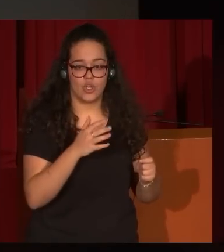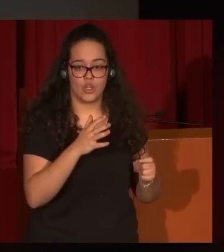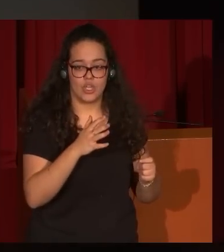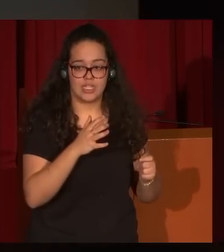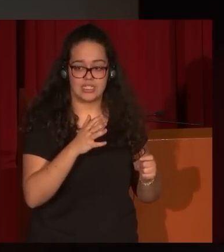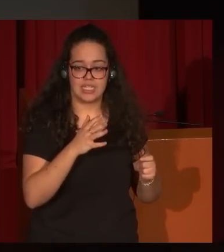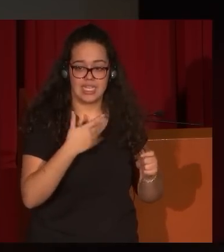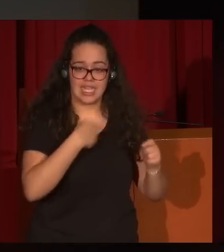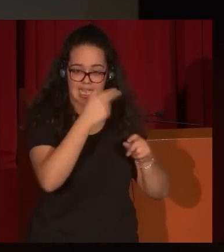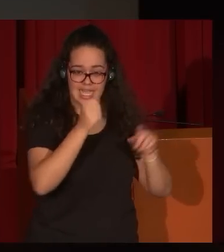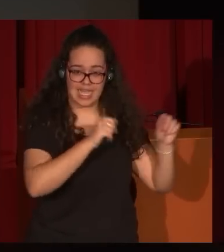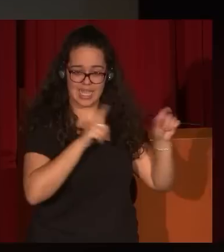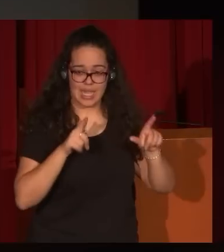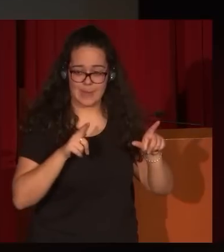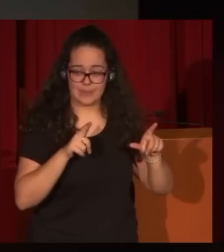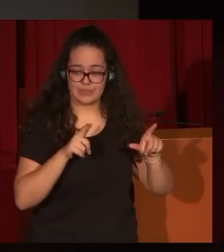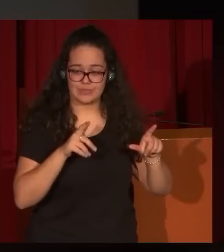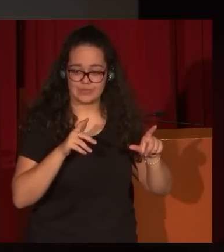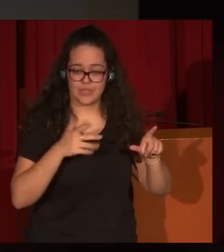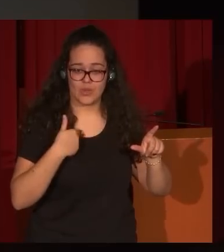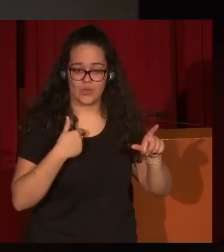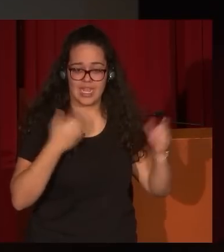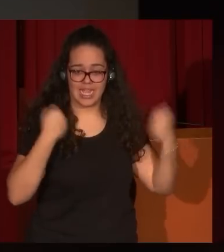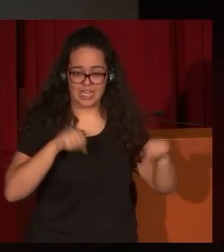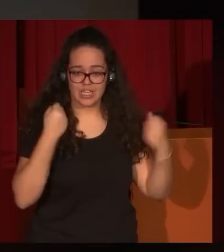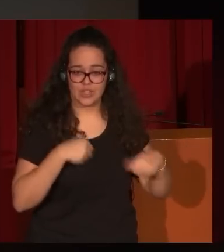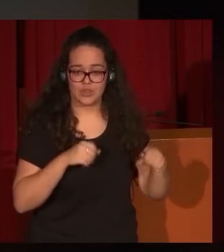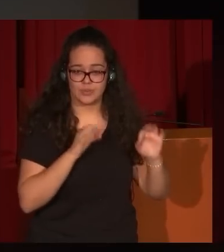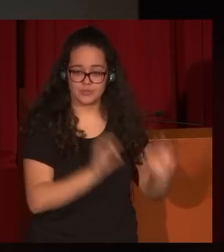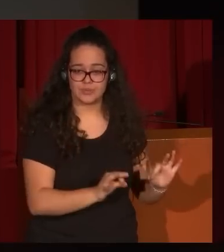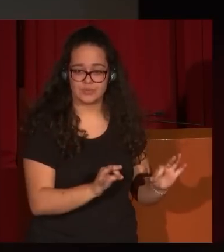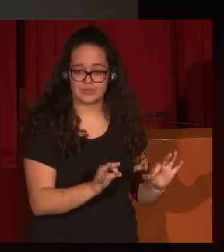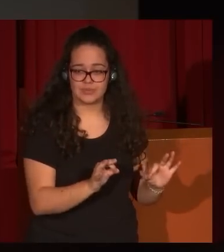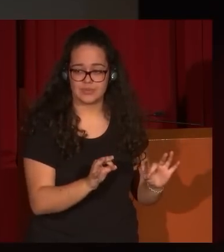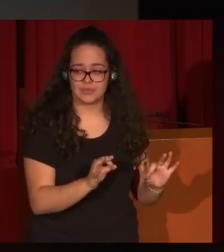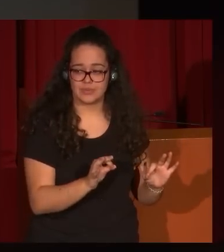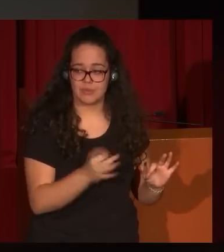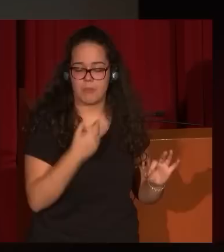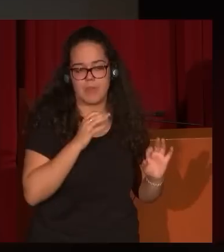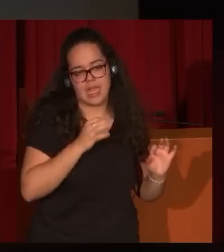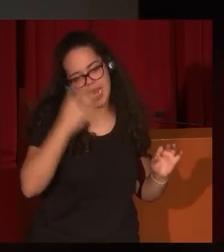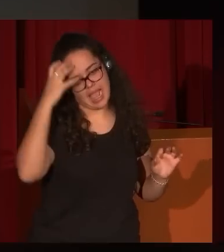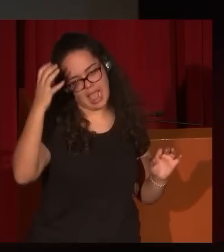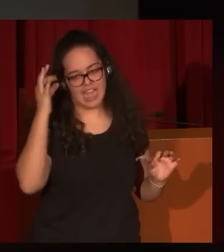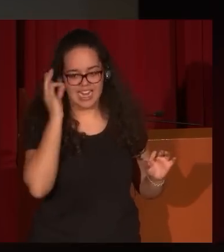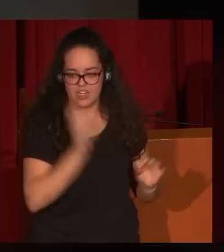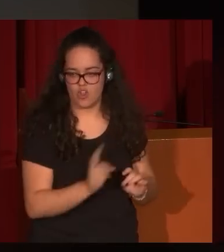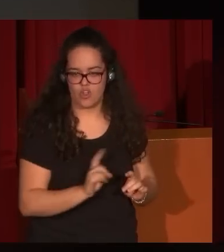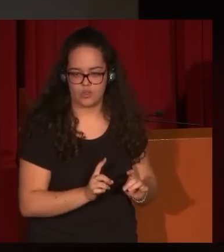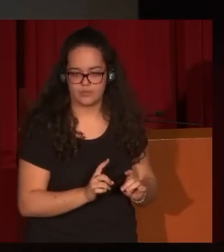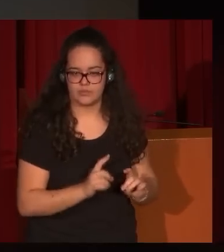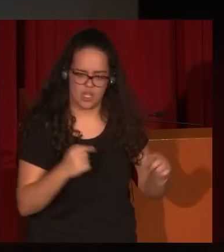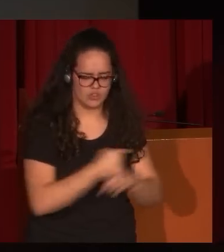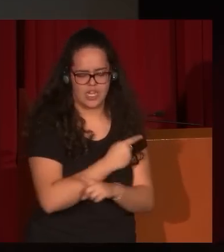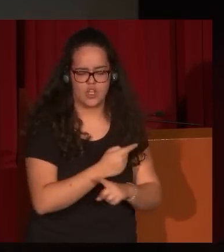pintor de cámara no conllevaban un ejercicio efectivo de la profesión de pintor de cámara para la reina, en este caso. Al